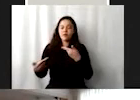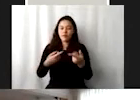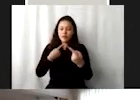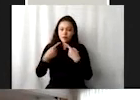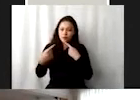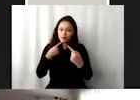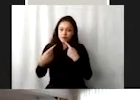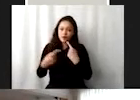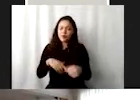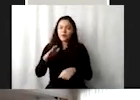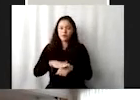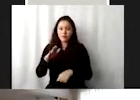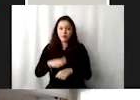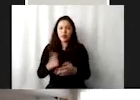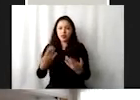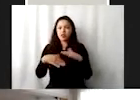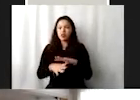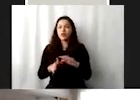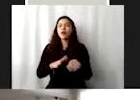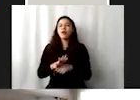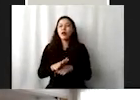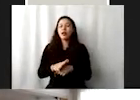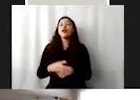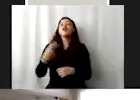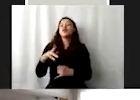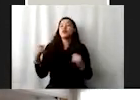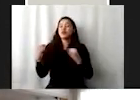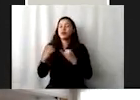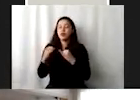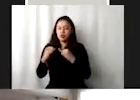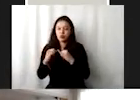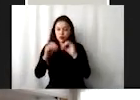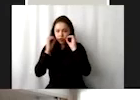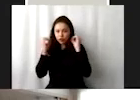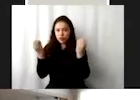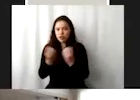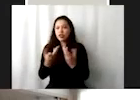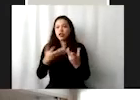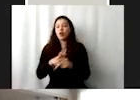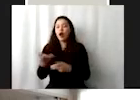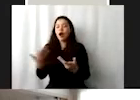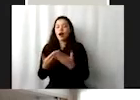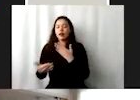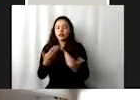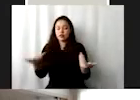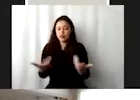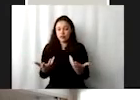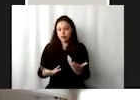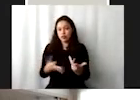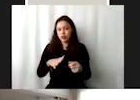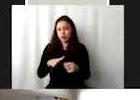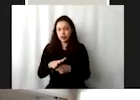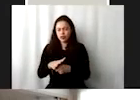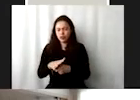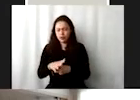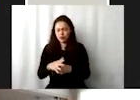ustedes sobre lo que está haciendo cada una de sus organizaciones y qué es lo que tocaría hacer,